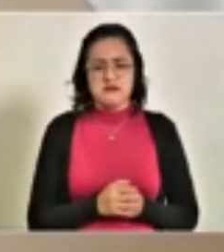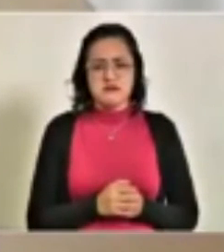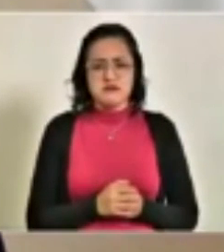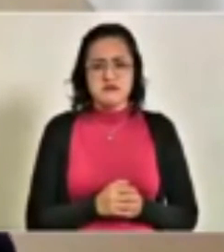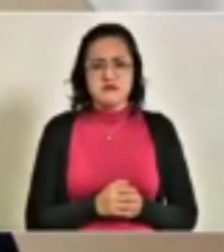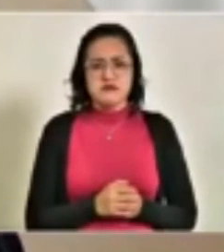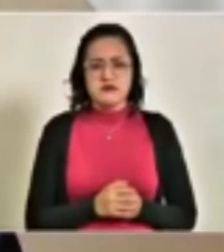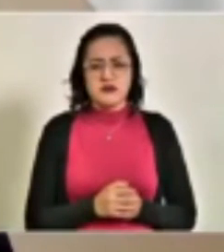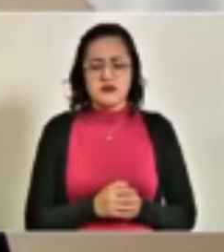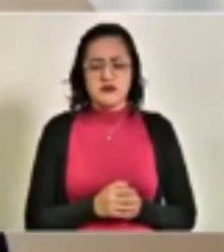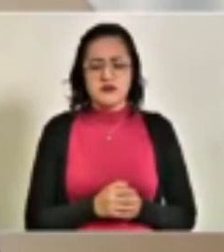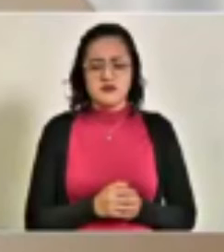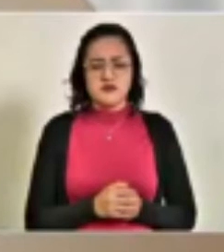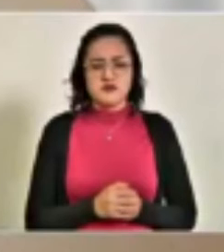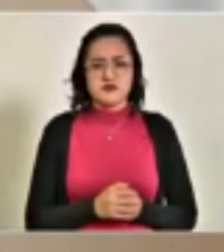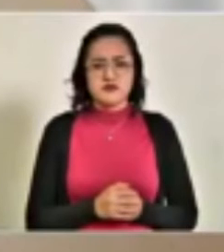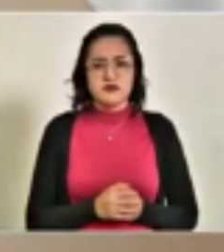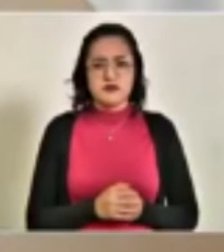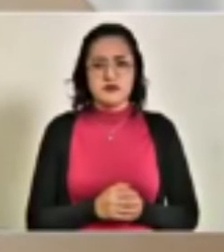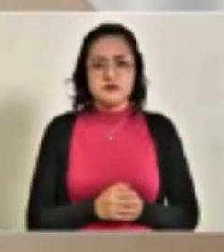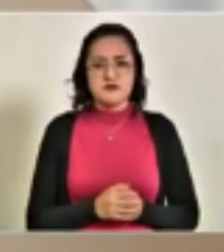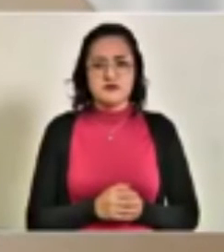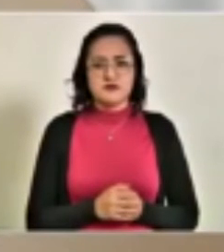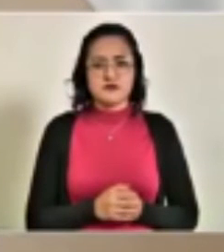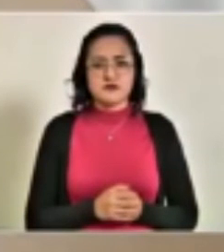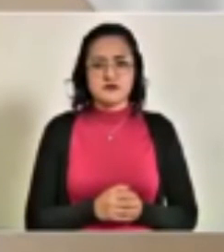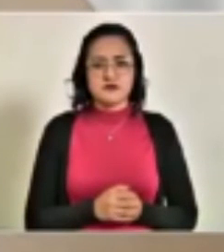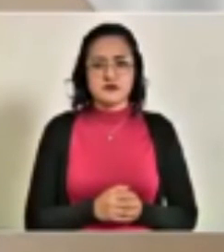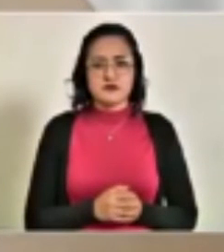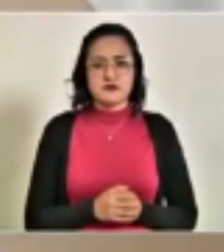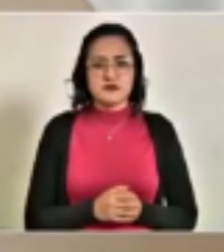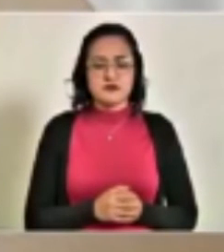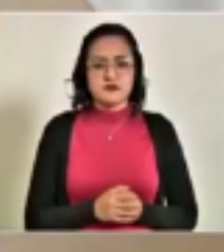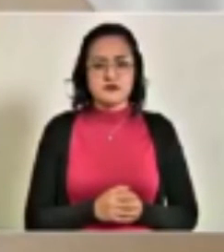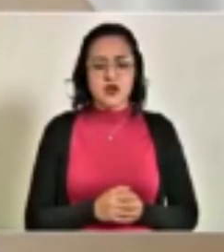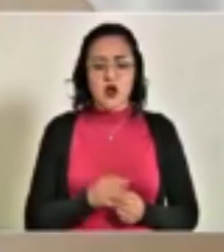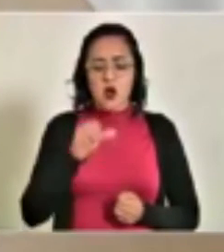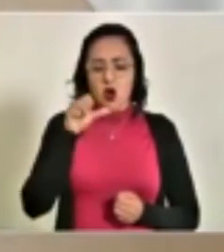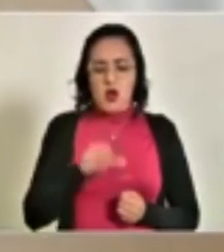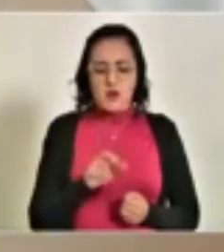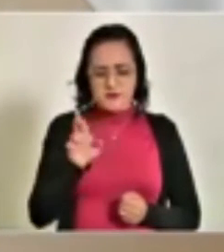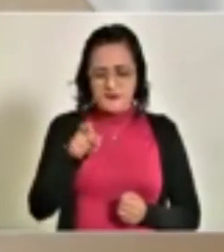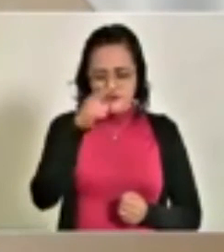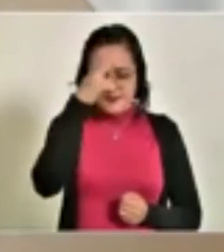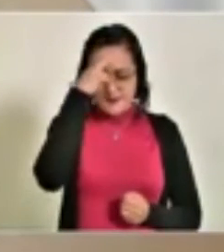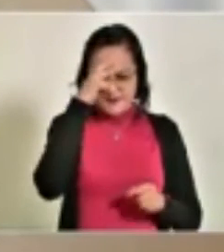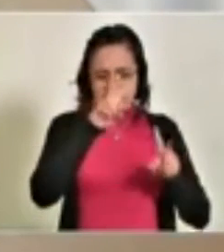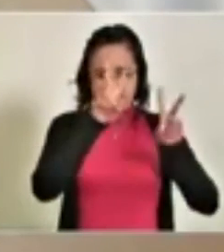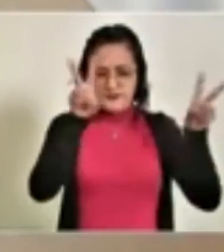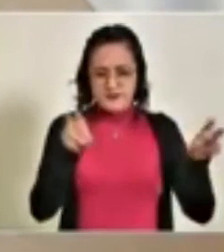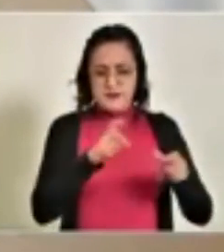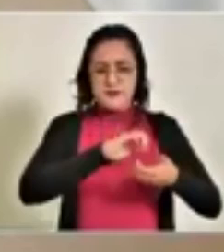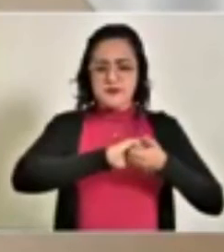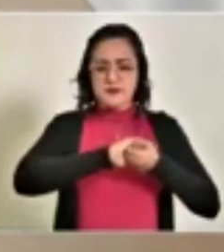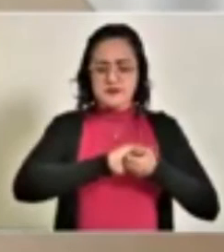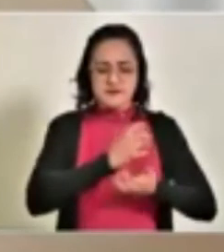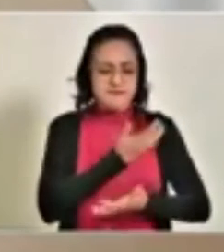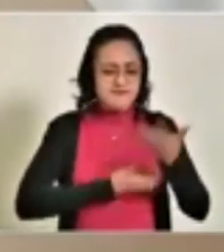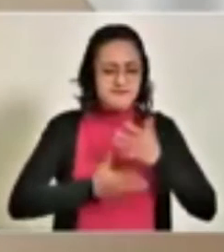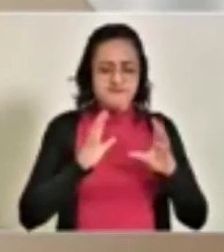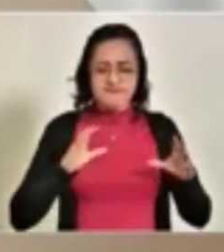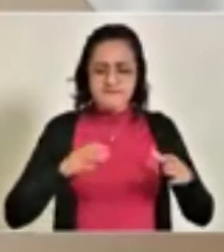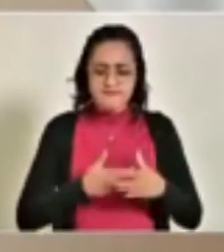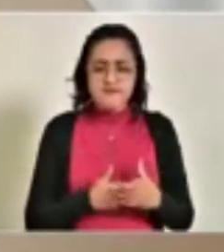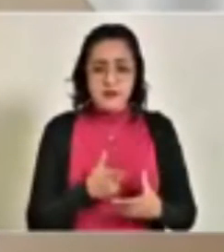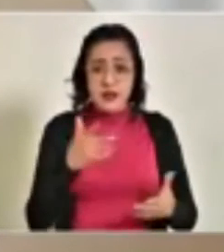Hoy hay un, el término de pacto comunitario, ganó y